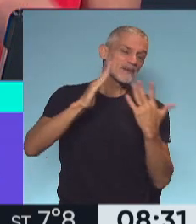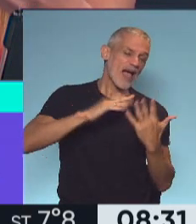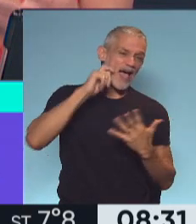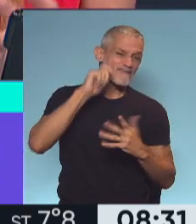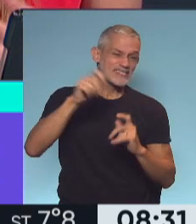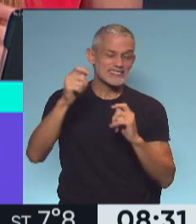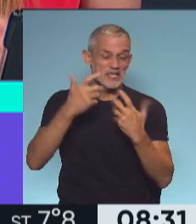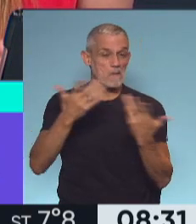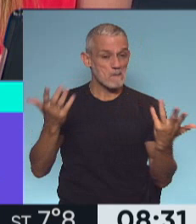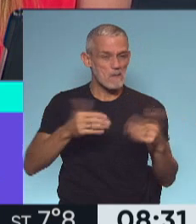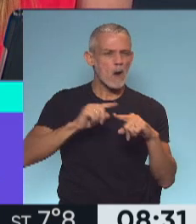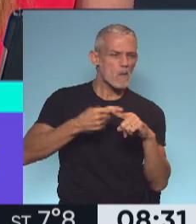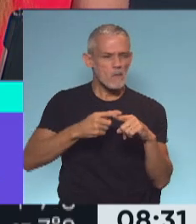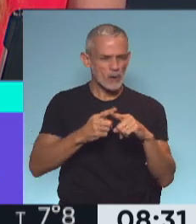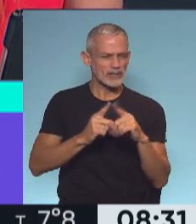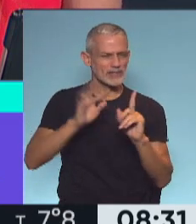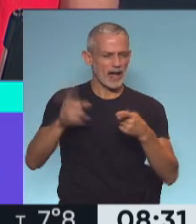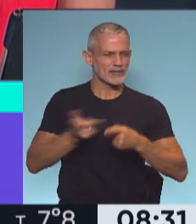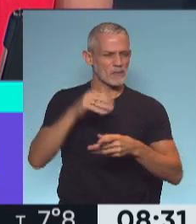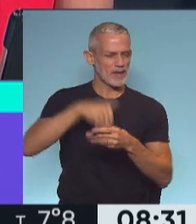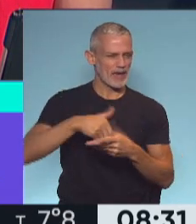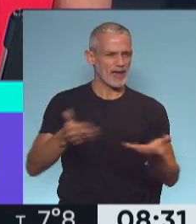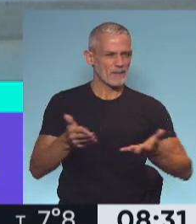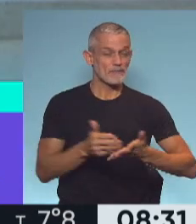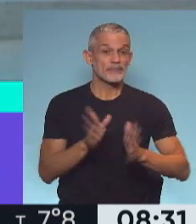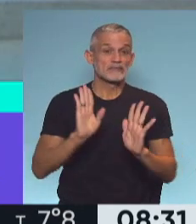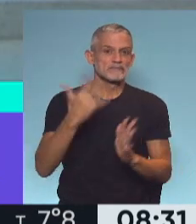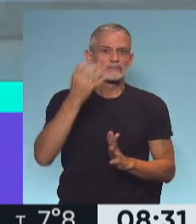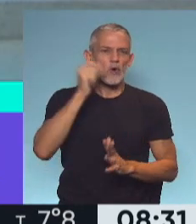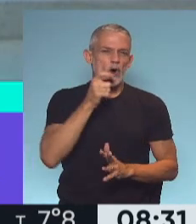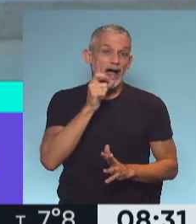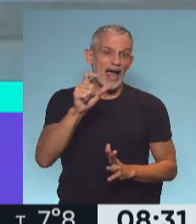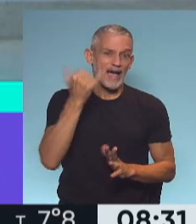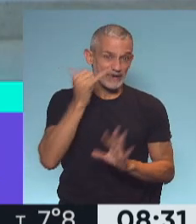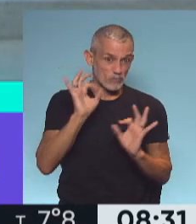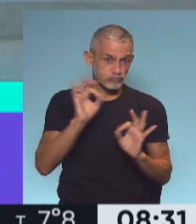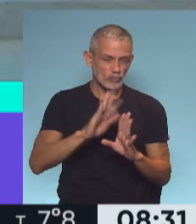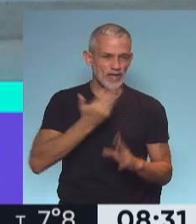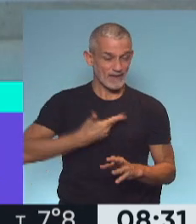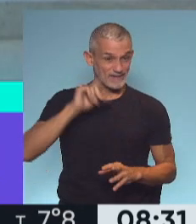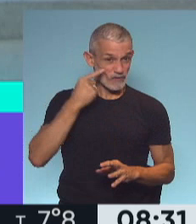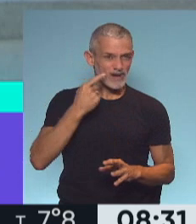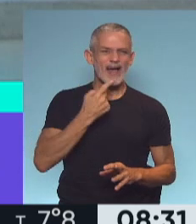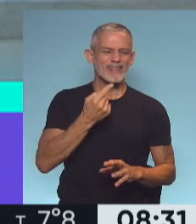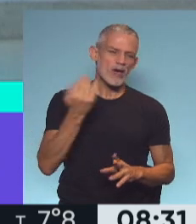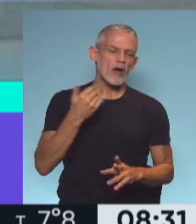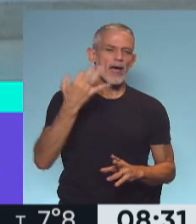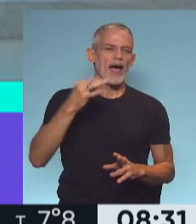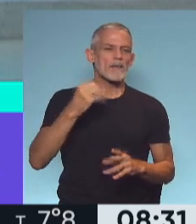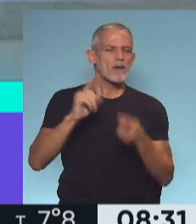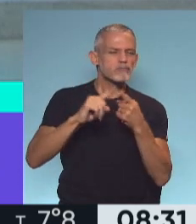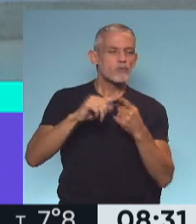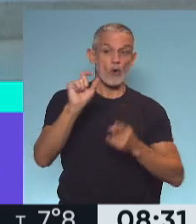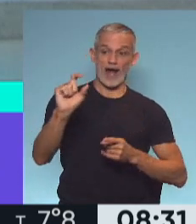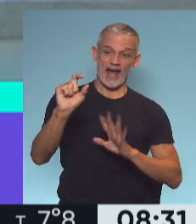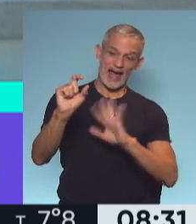la política está jugando en este caso. A ver, ¿lo logrará con un café mediante? ¿Vos te acordás que Alberto Fernández dijo que había hablado café